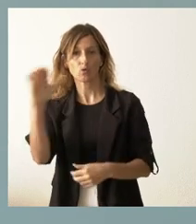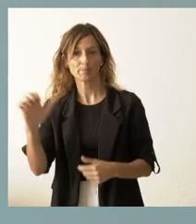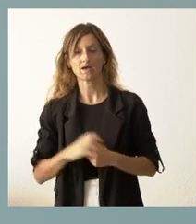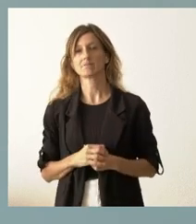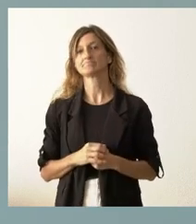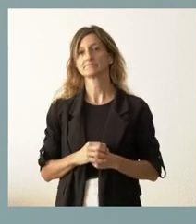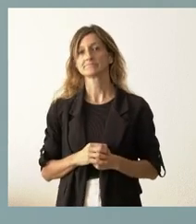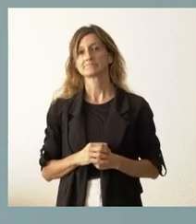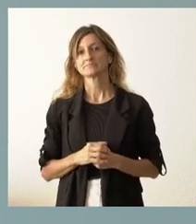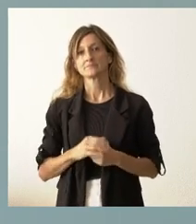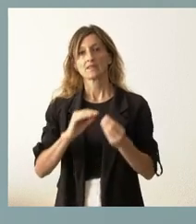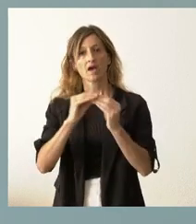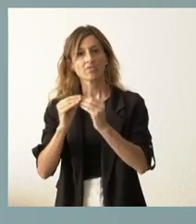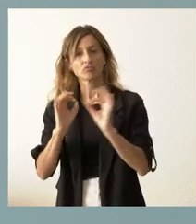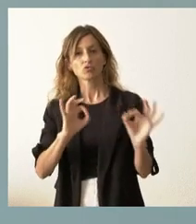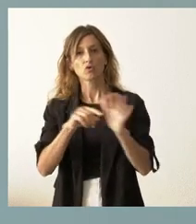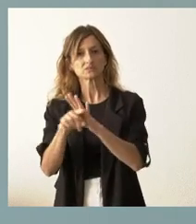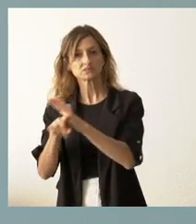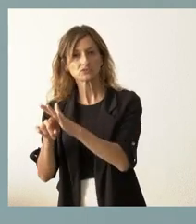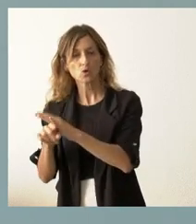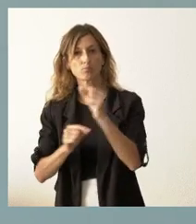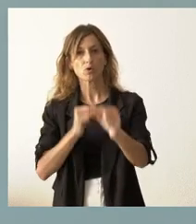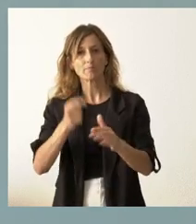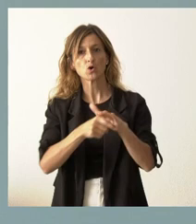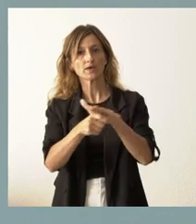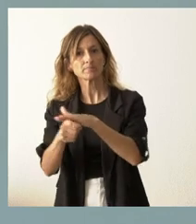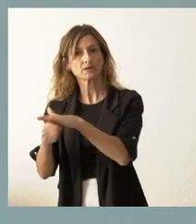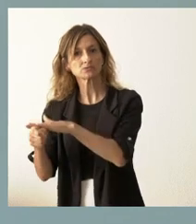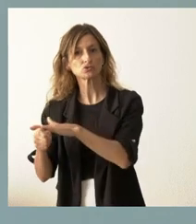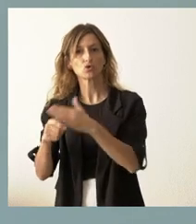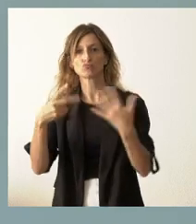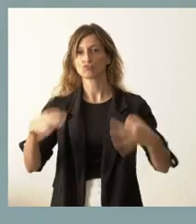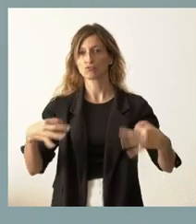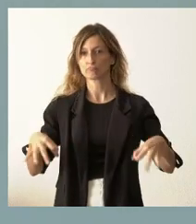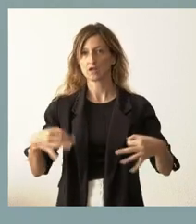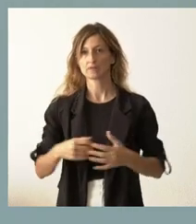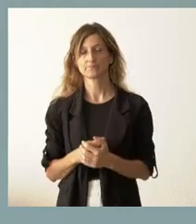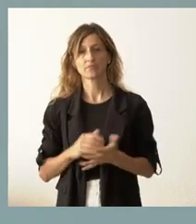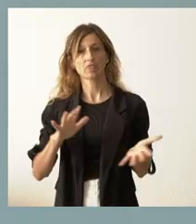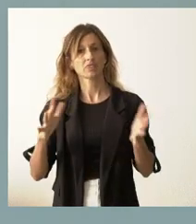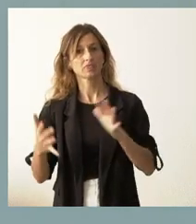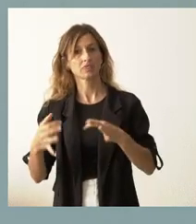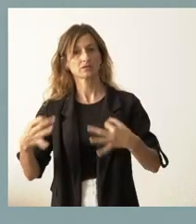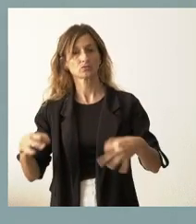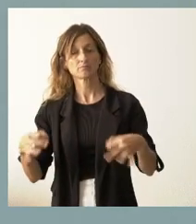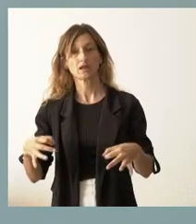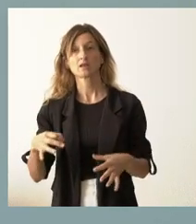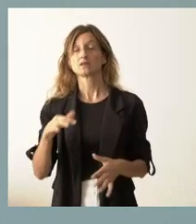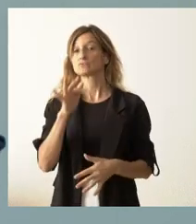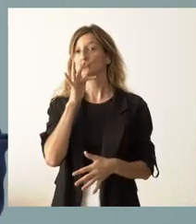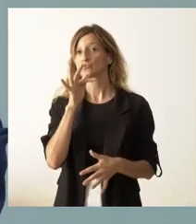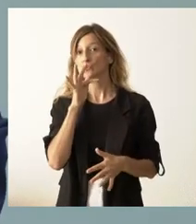ejecutando, vamos gestionando, vamos invirtiendo con normalidad. Y, aunque estamos todavía en el